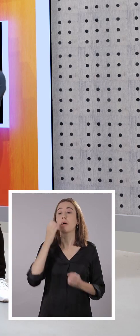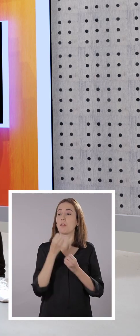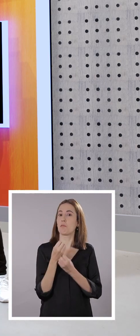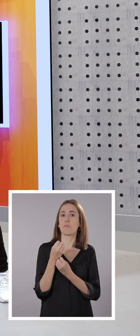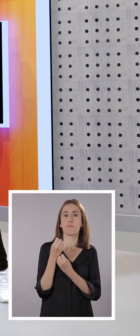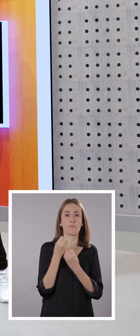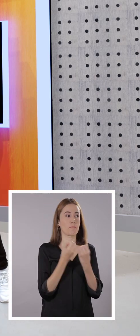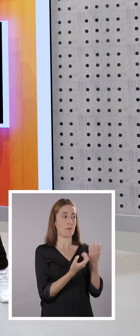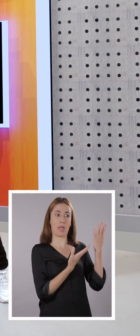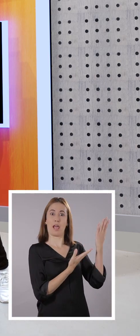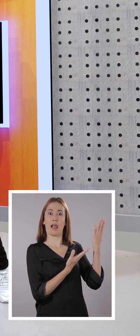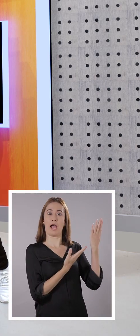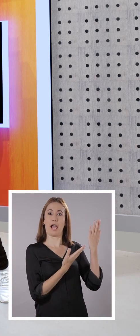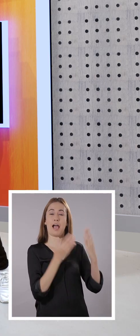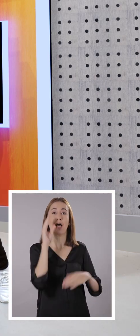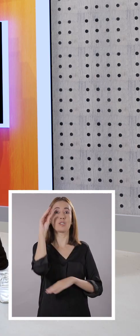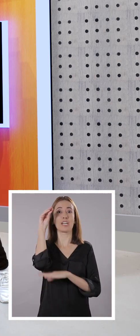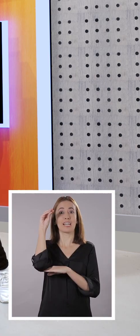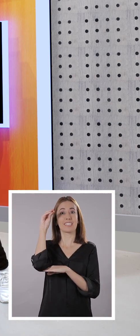tengo una estatua de la libertad.